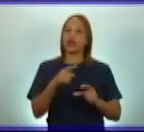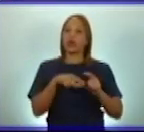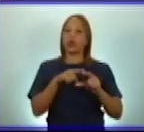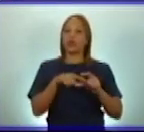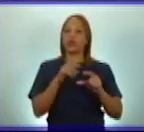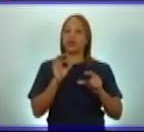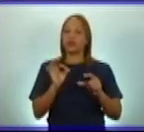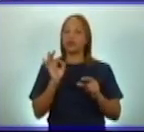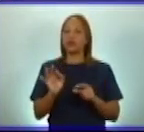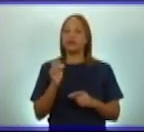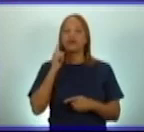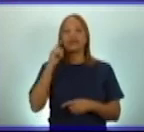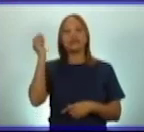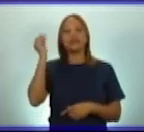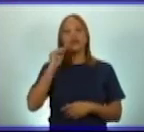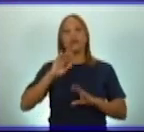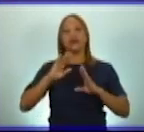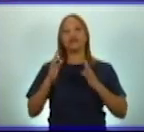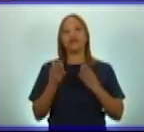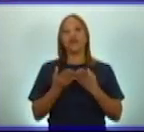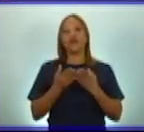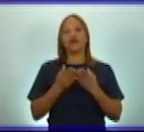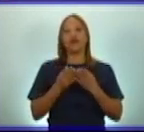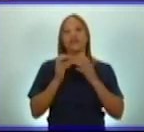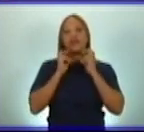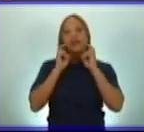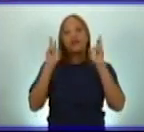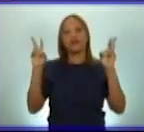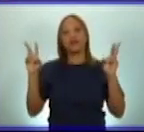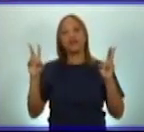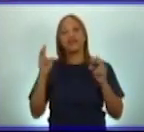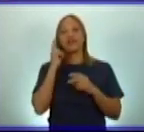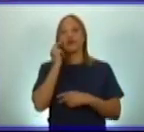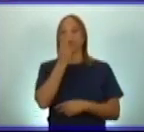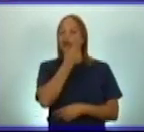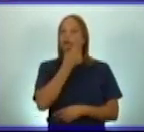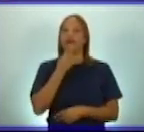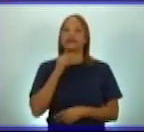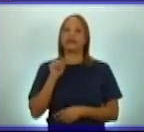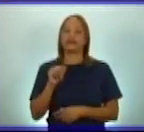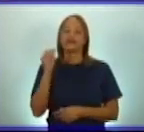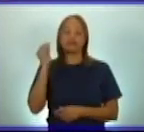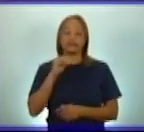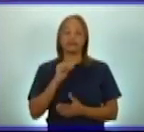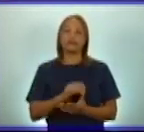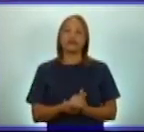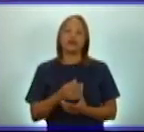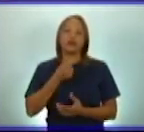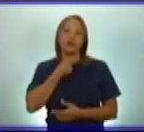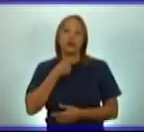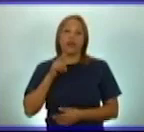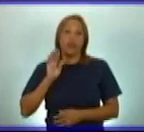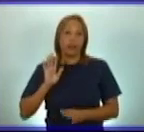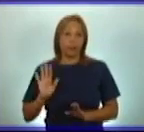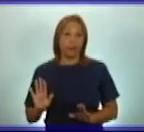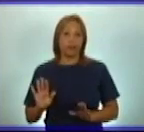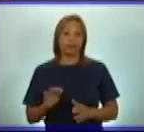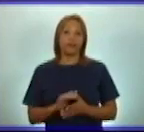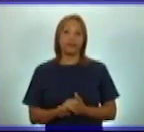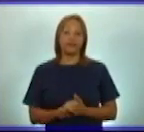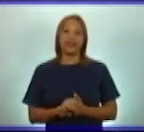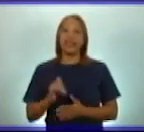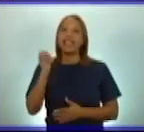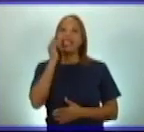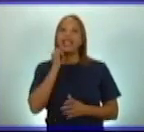a familiarizarte con la vida y obra de nuestro José Martí. Por ejemplo, la